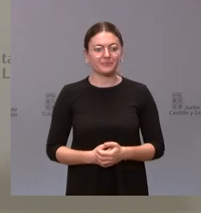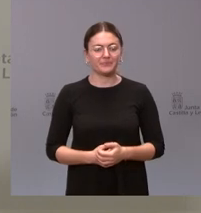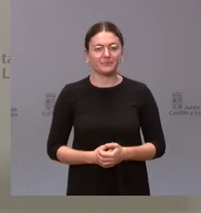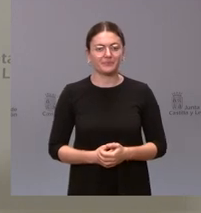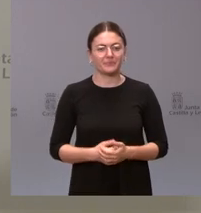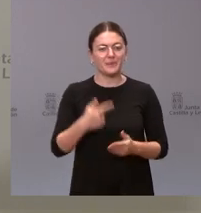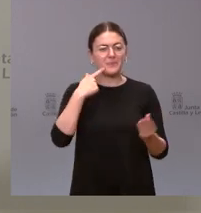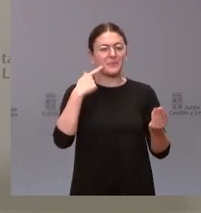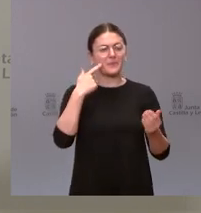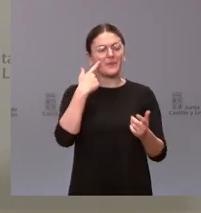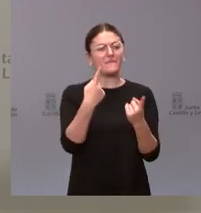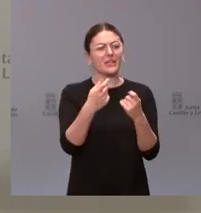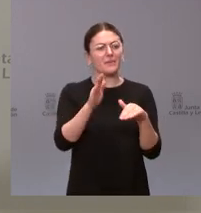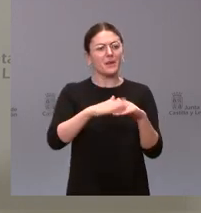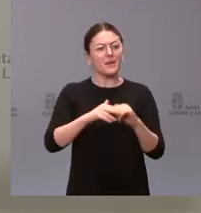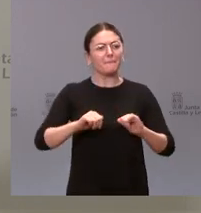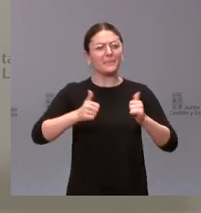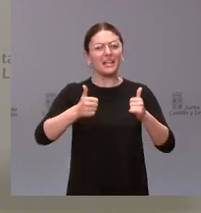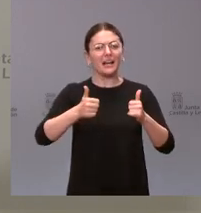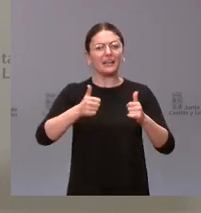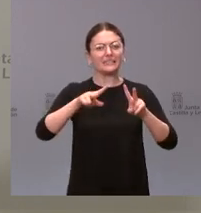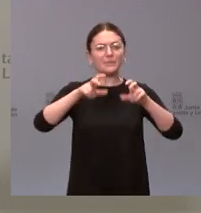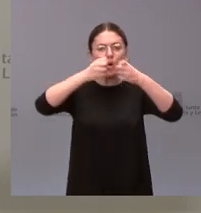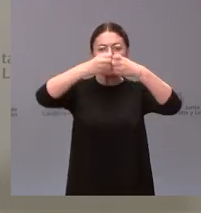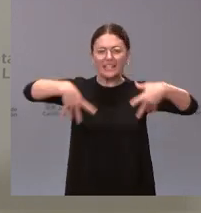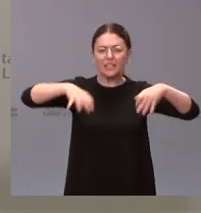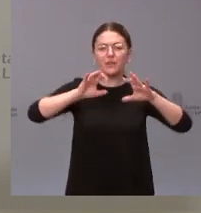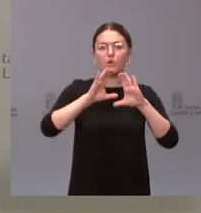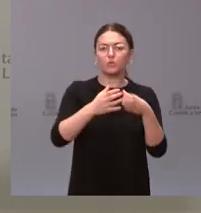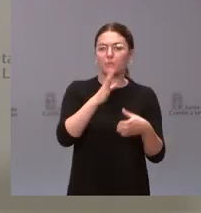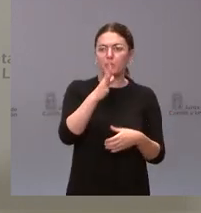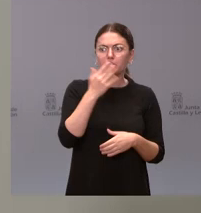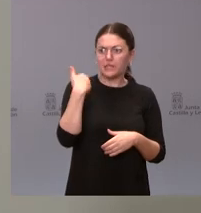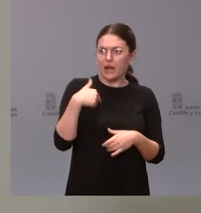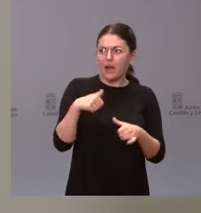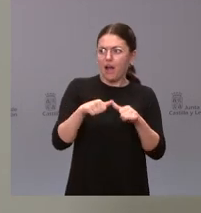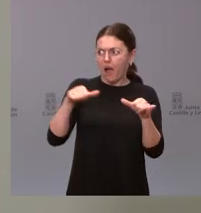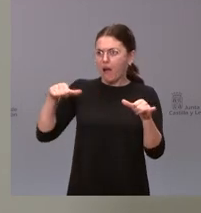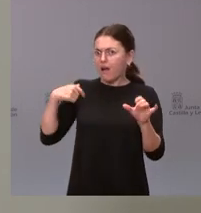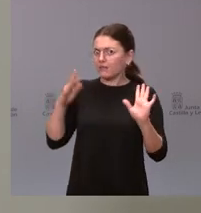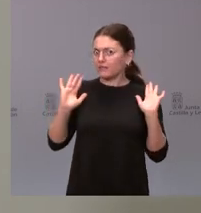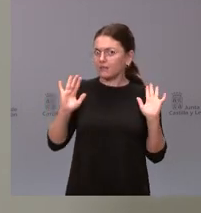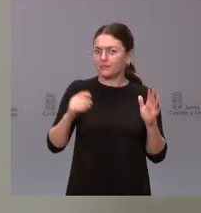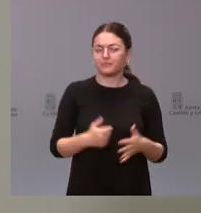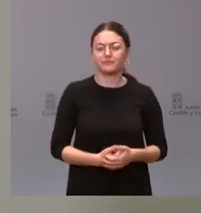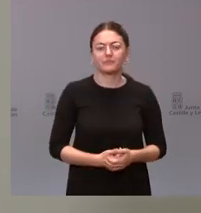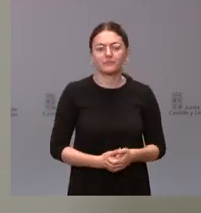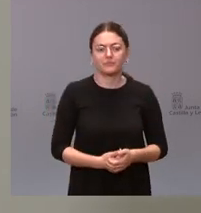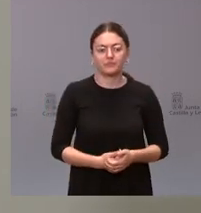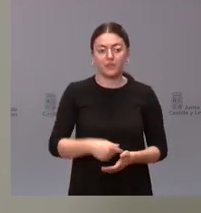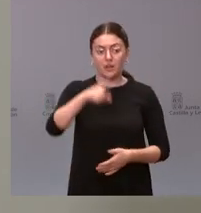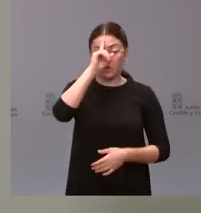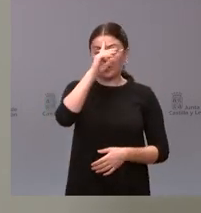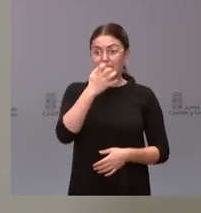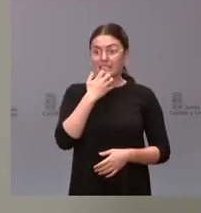de la Junta porque queda por ahí alguna otra dirección general cuando se va a completar porque ya ha pasado un tiempo gracias Bueno no sé si insólito